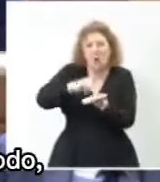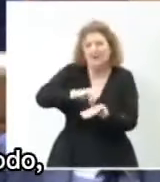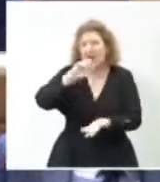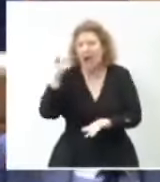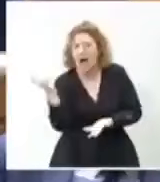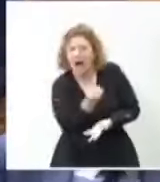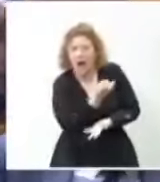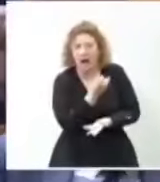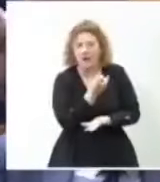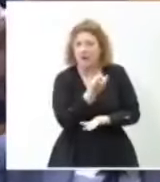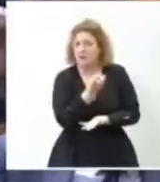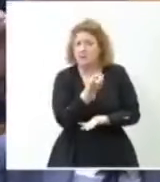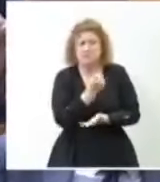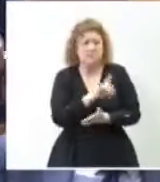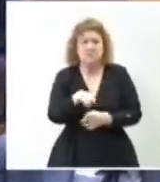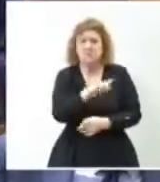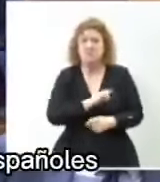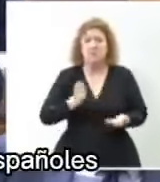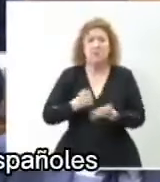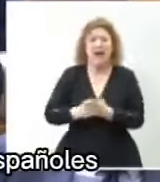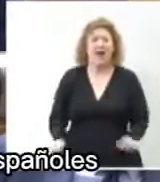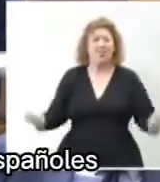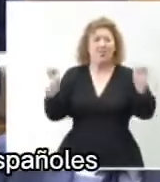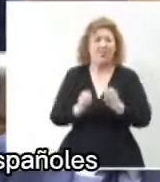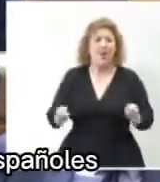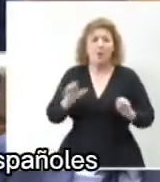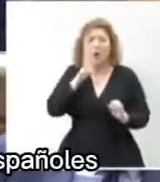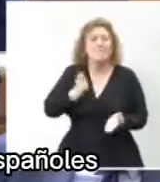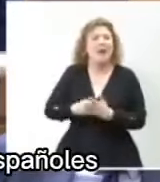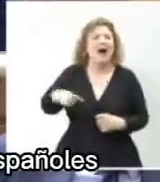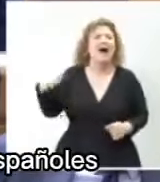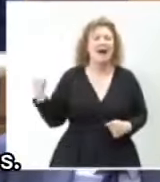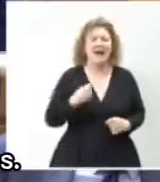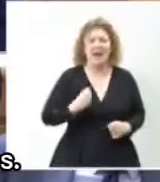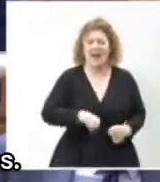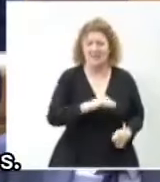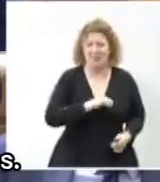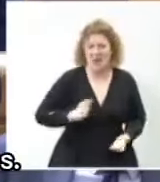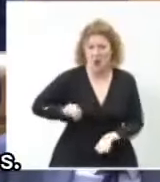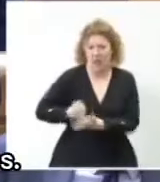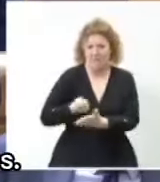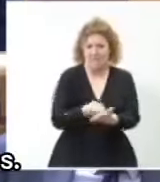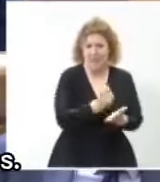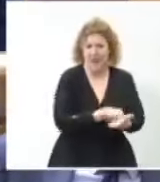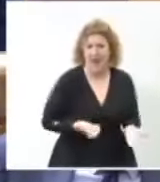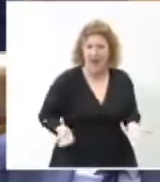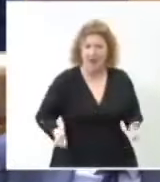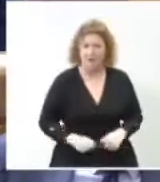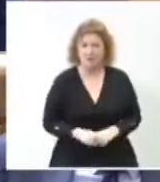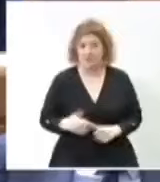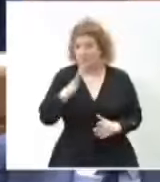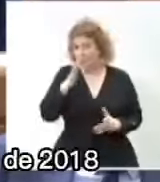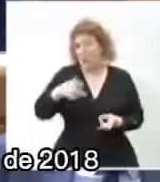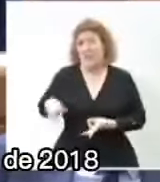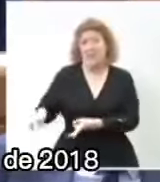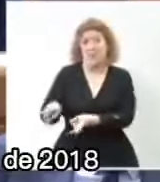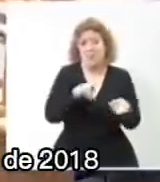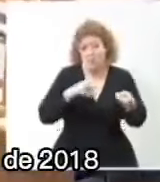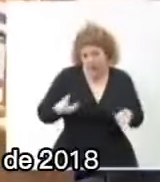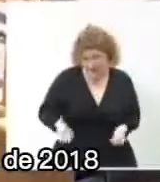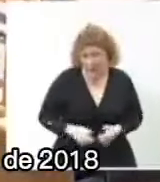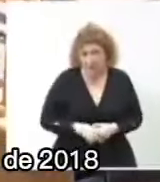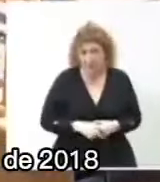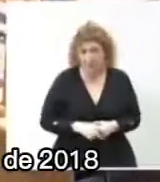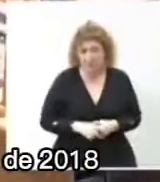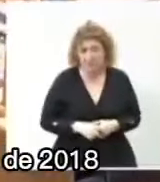Y lo mejor de todo, sin costarles un céntimo, porque lo pagamos íntegramente los españoles del bolsillo de nuestros impuestos. Desde